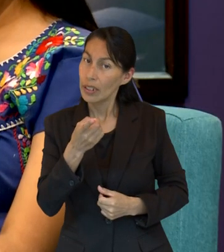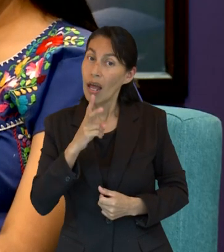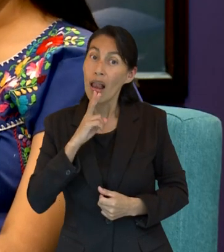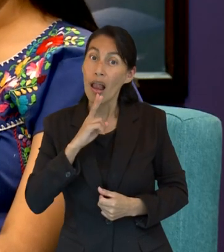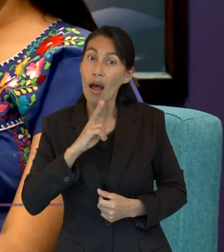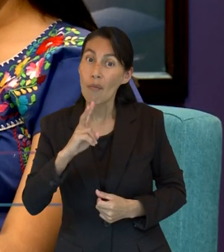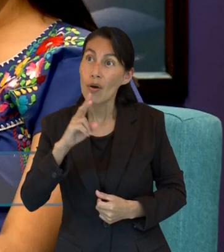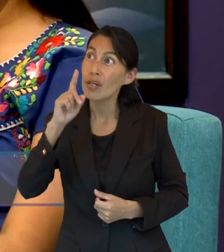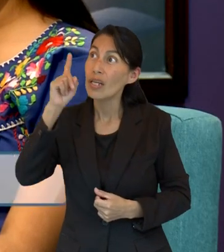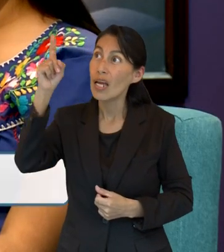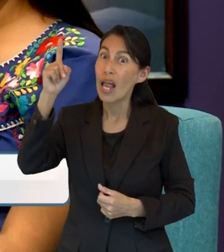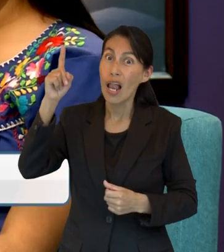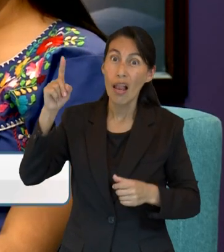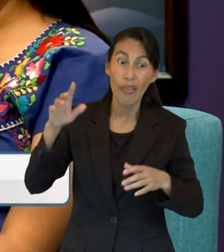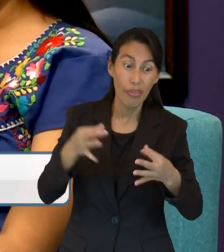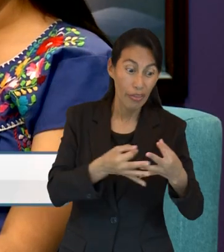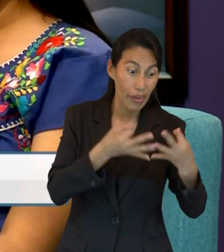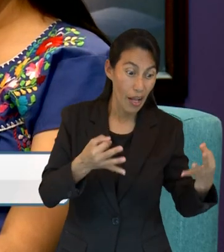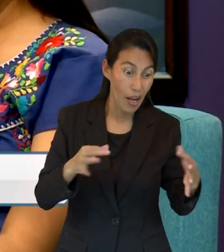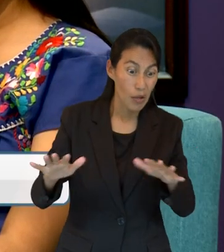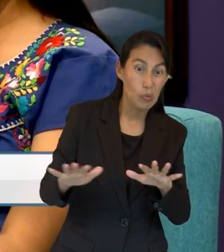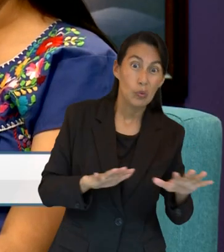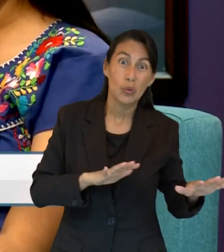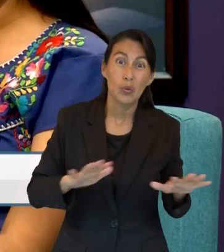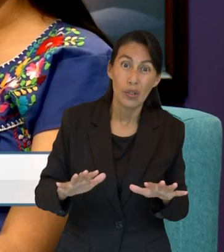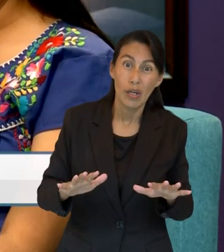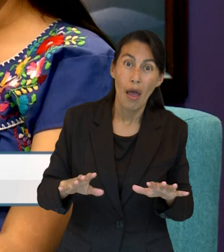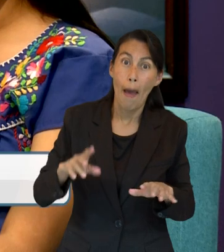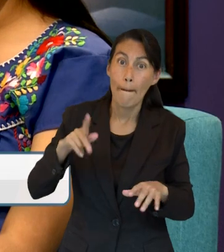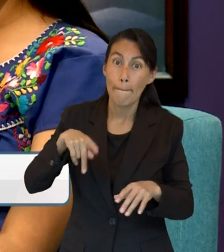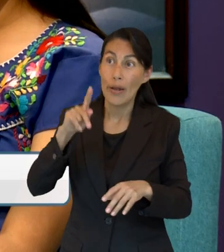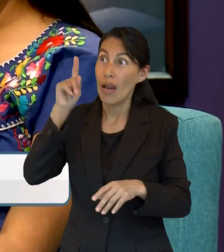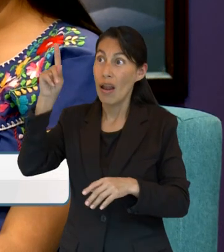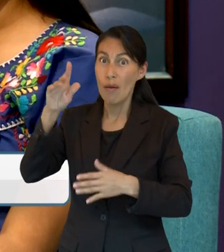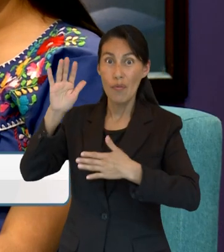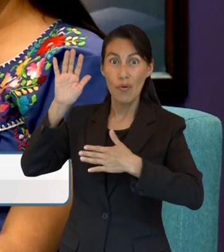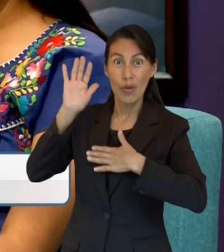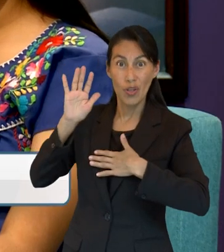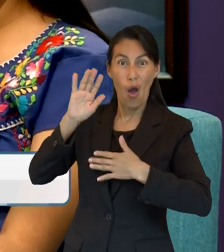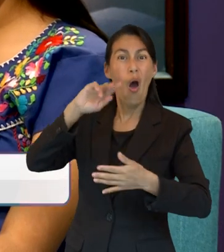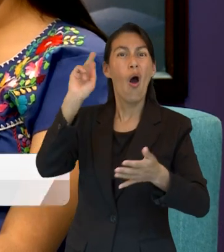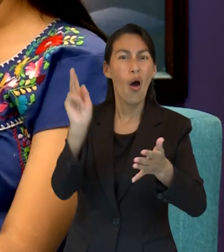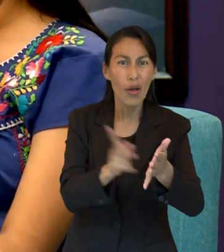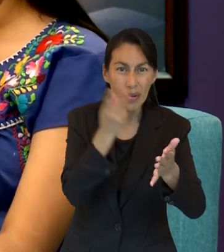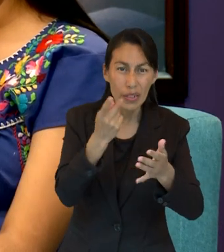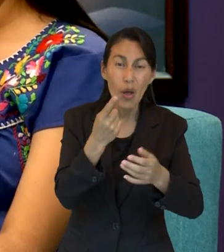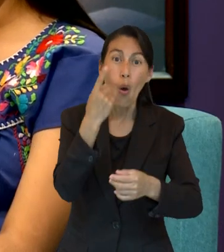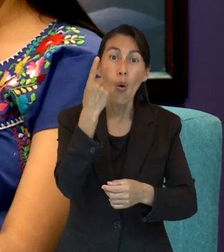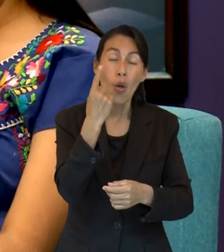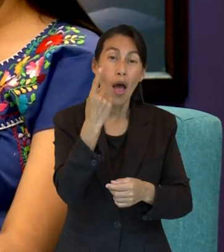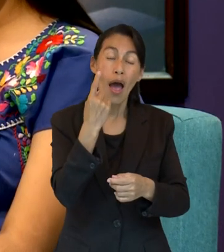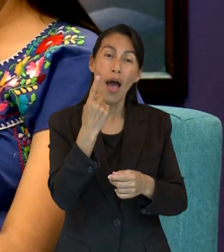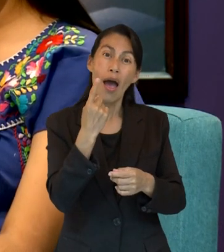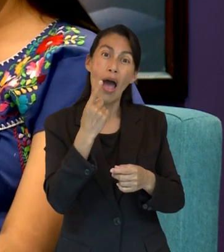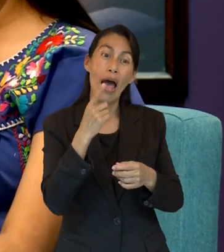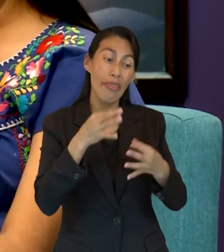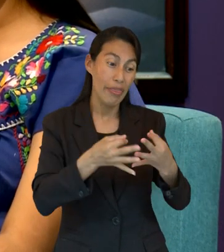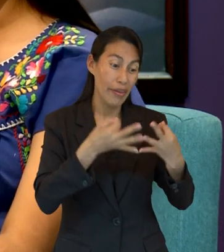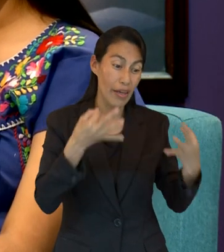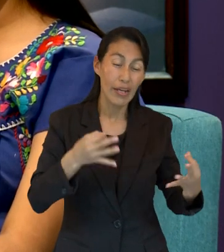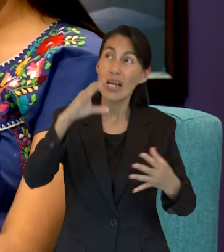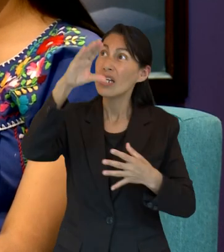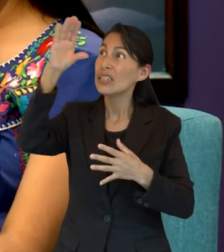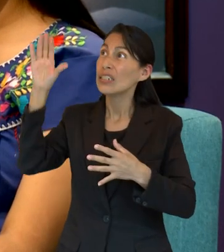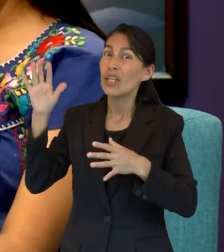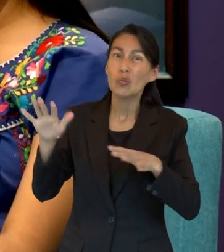.26 dice, La voz del cual conmovió entonces la tierra, pero ahora ha prometido diciendo, Aún una vez y